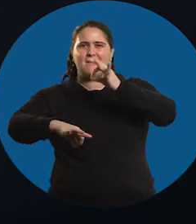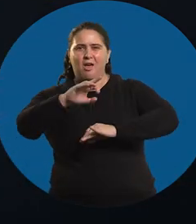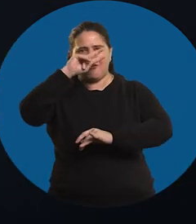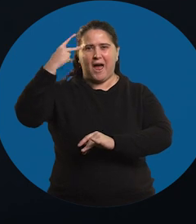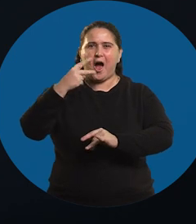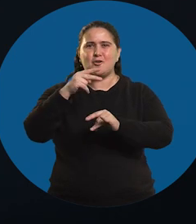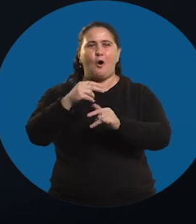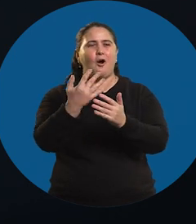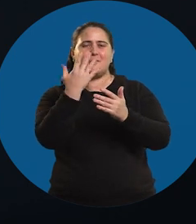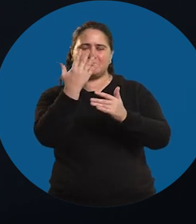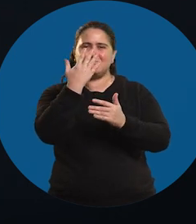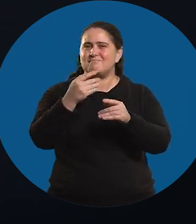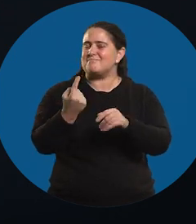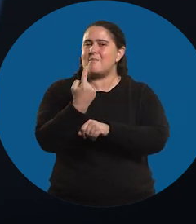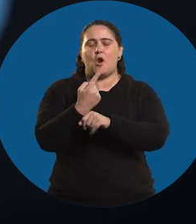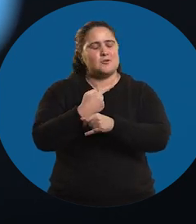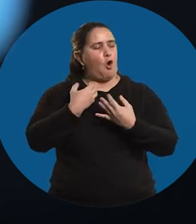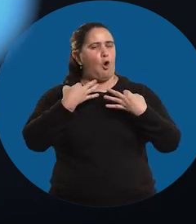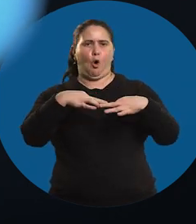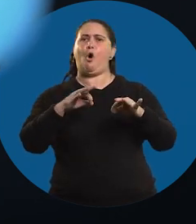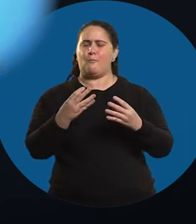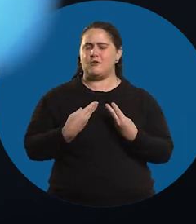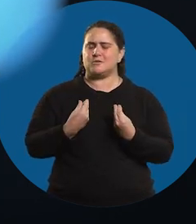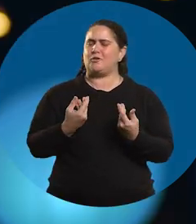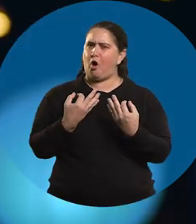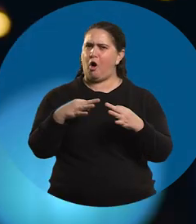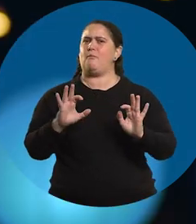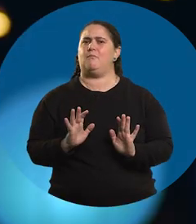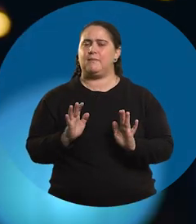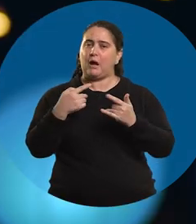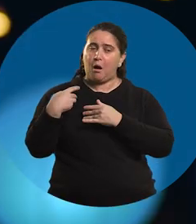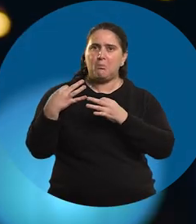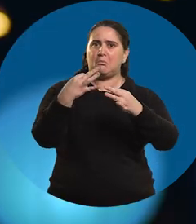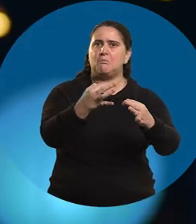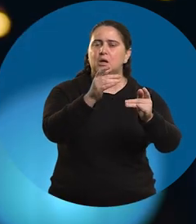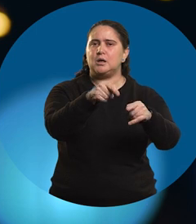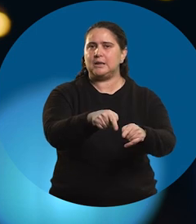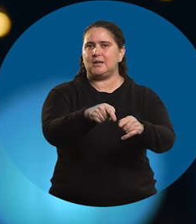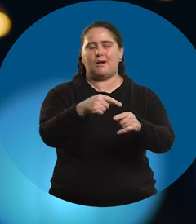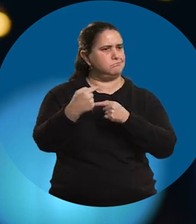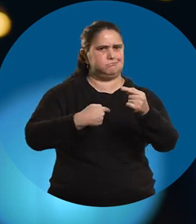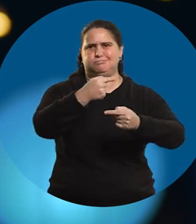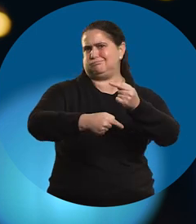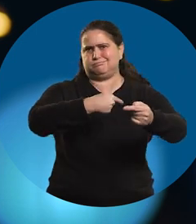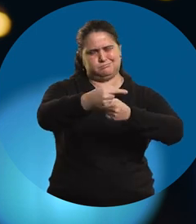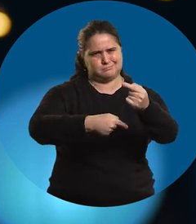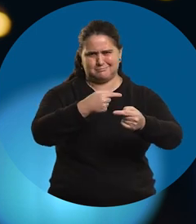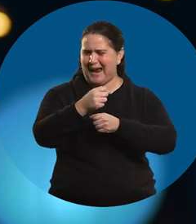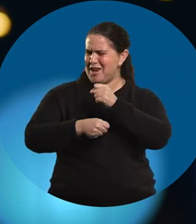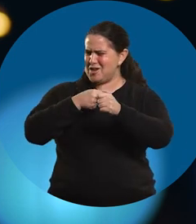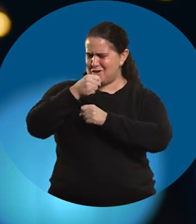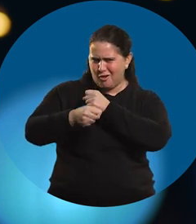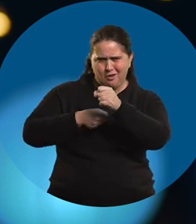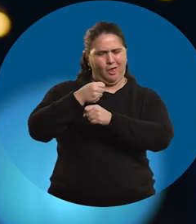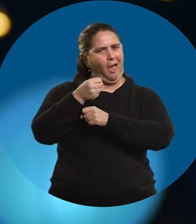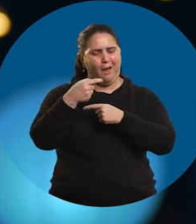teatro de verano, esos primeros tablados, era como un lugar donde yo me sentía cómodo. Y bueno, ahí llegué y después de ahí no paré durante